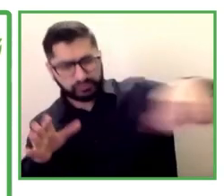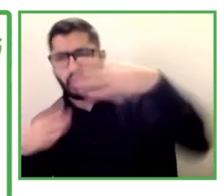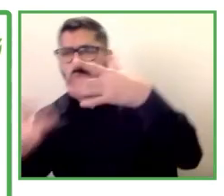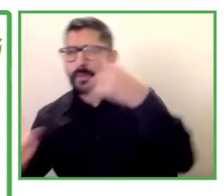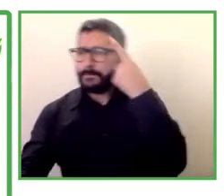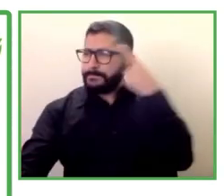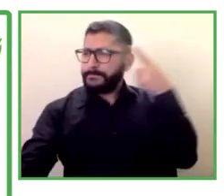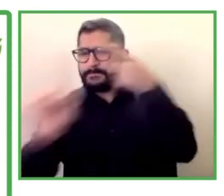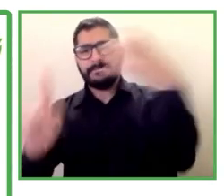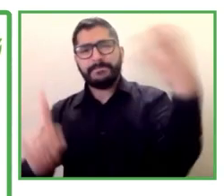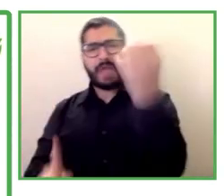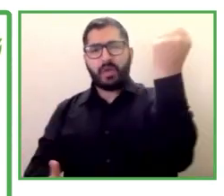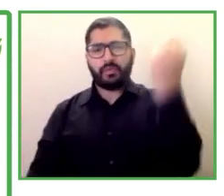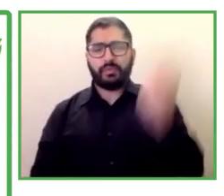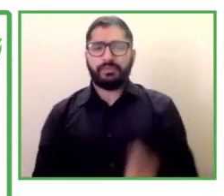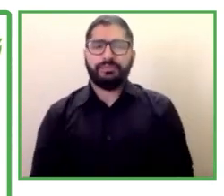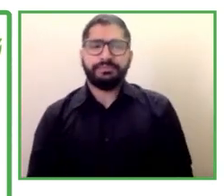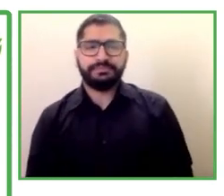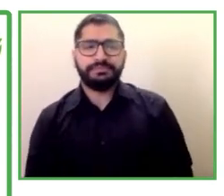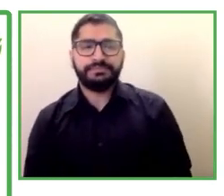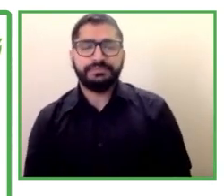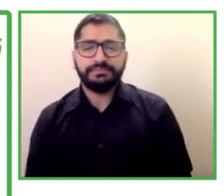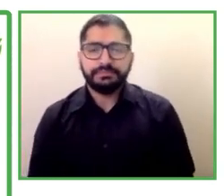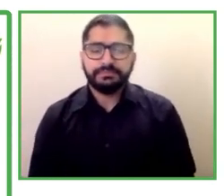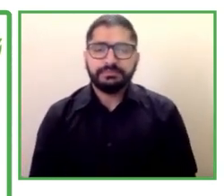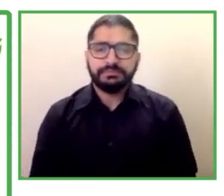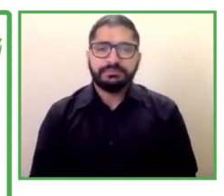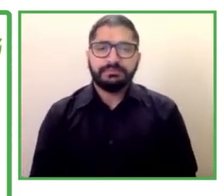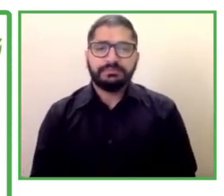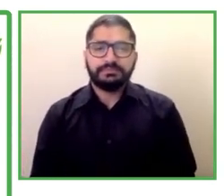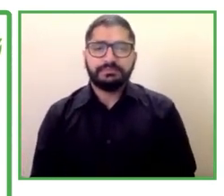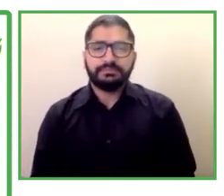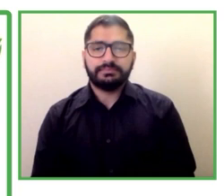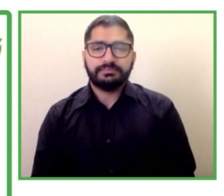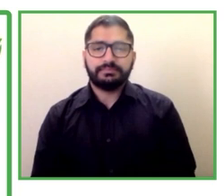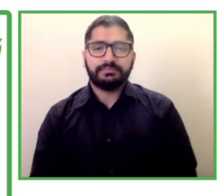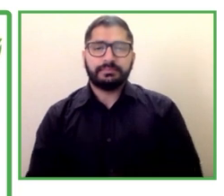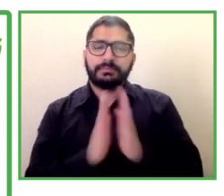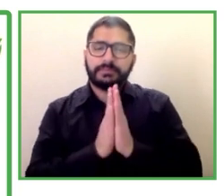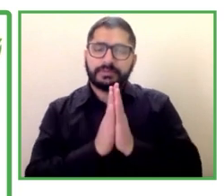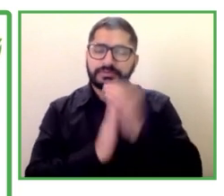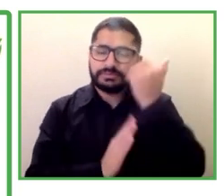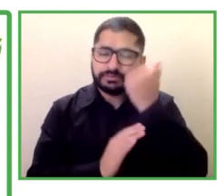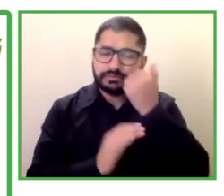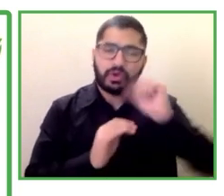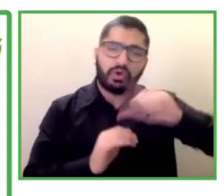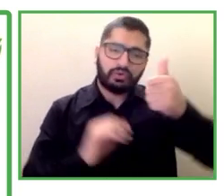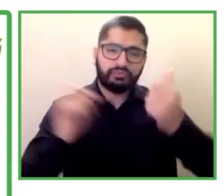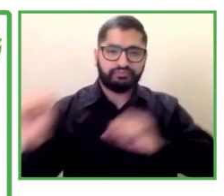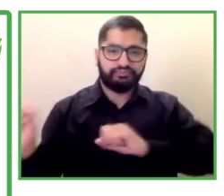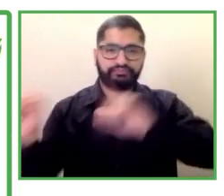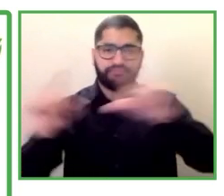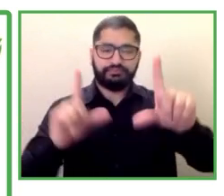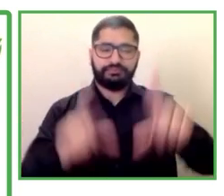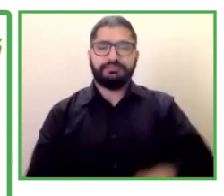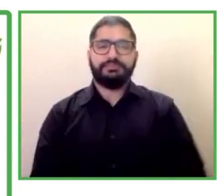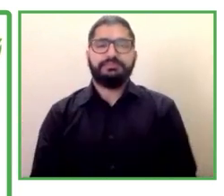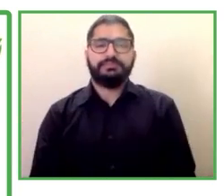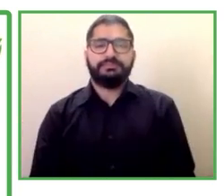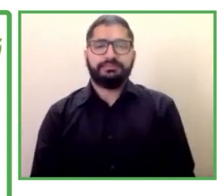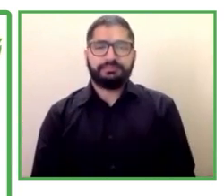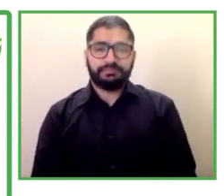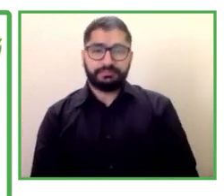próxima diapositiva SID ofrece